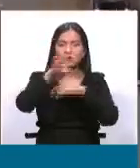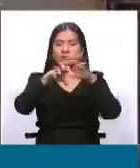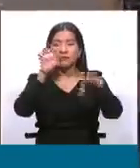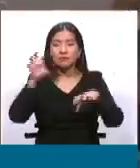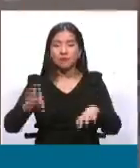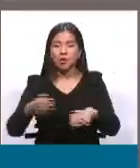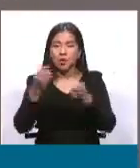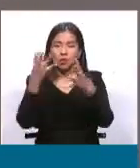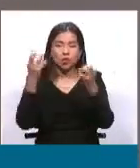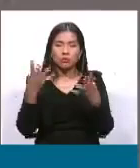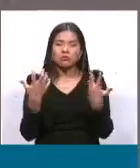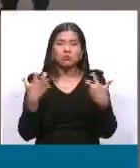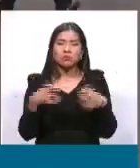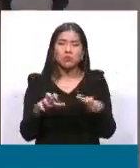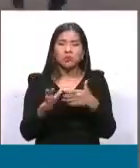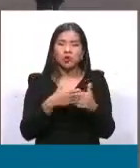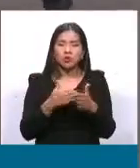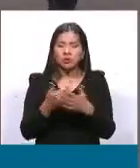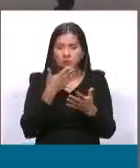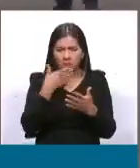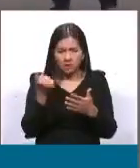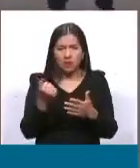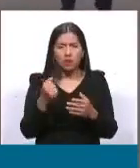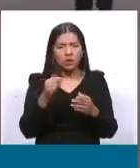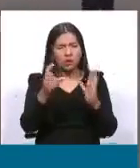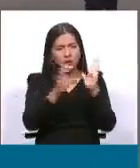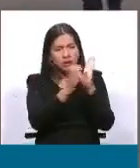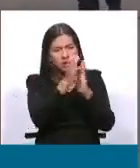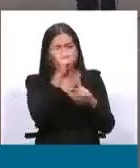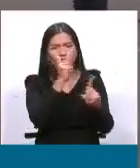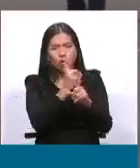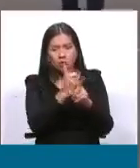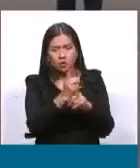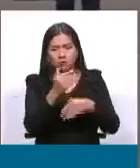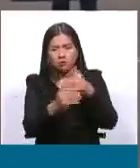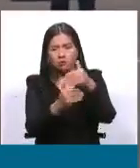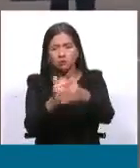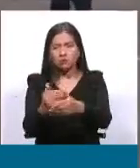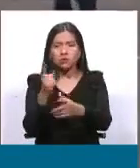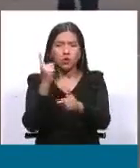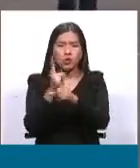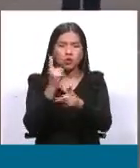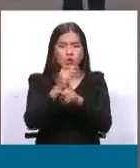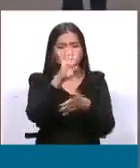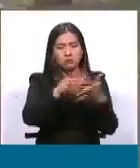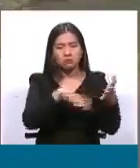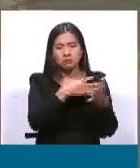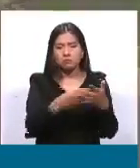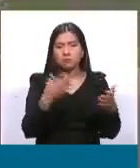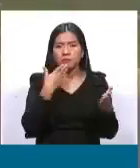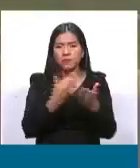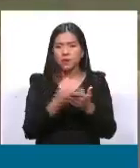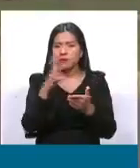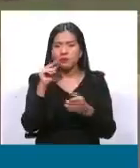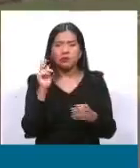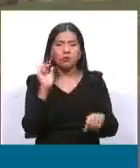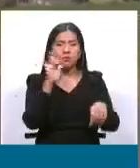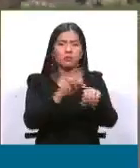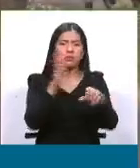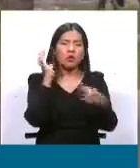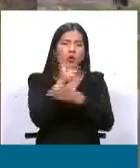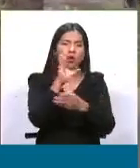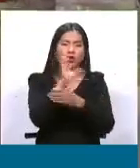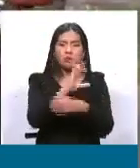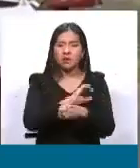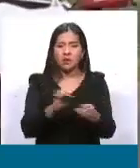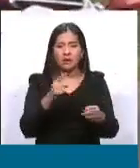prefieren que el censo se desarrolle con condiciones técnicas favorables que permitan delinear la política pública en los siguientes